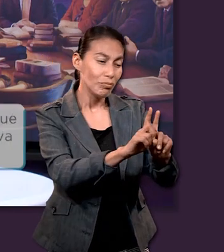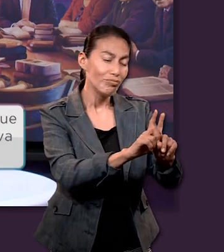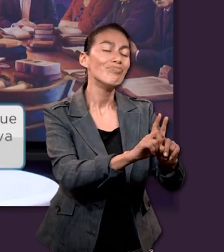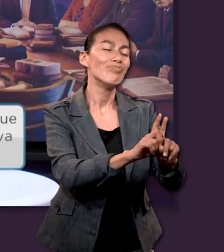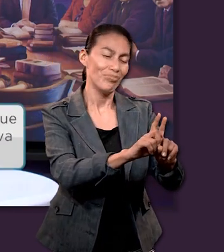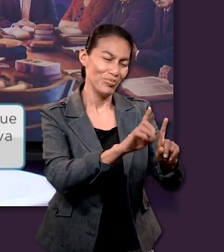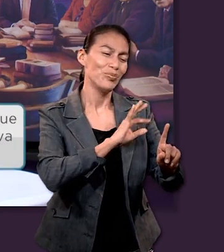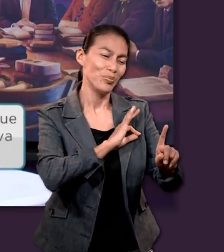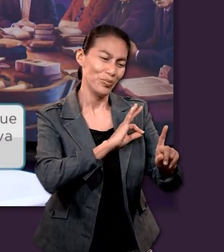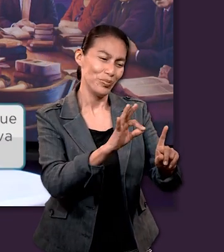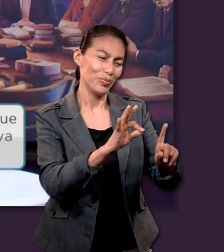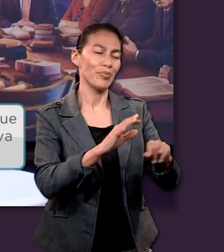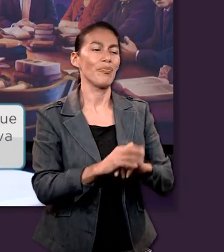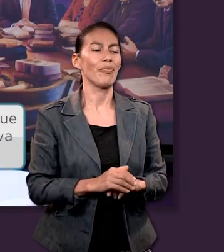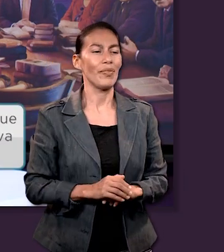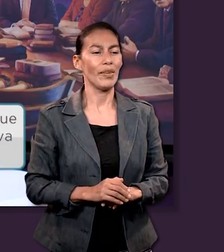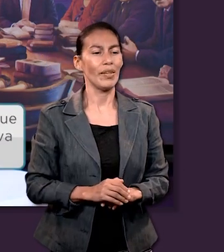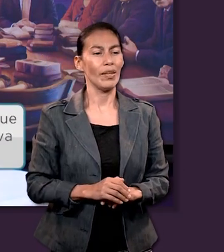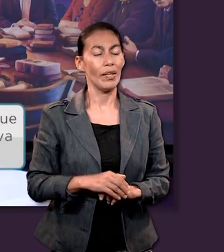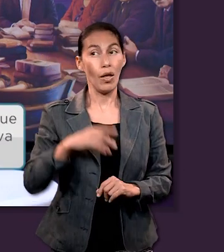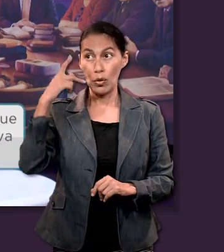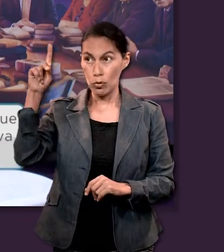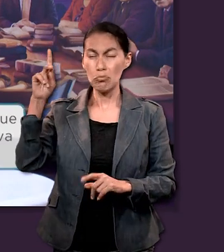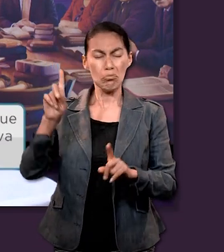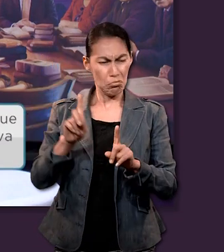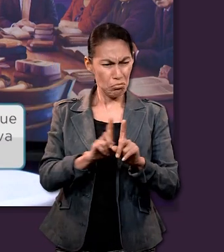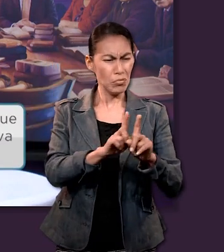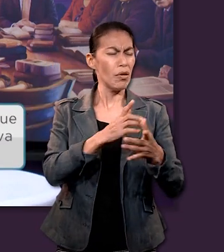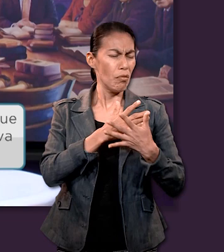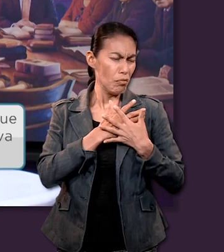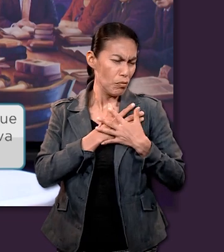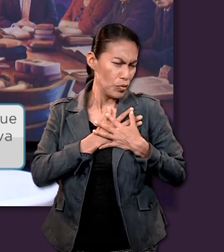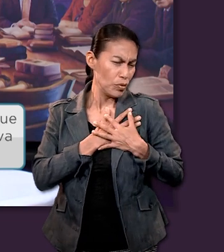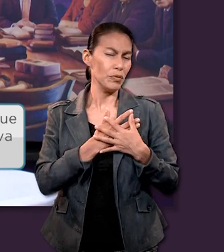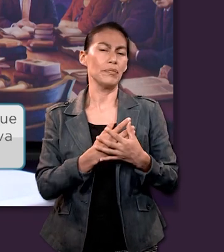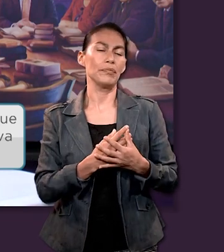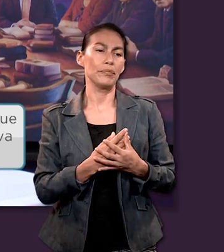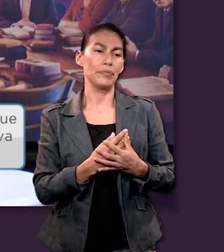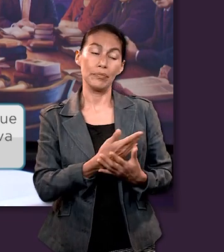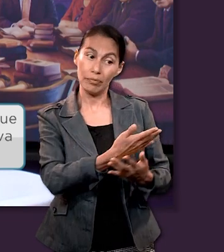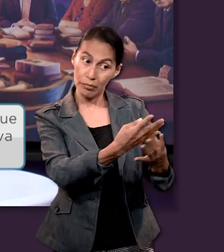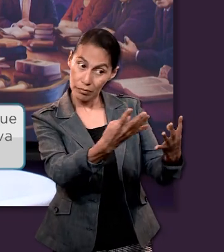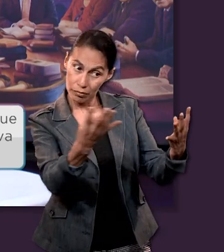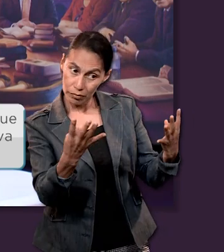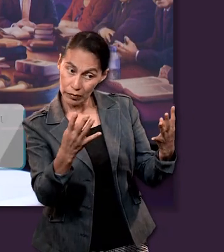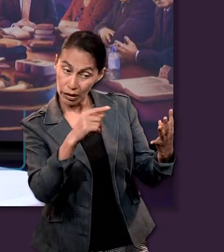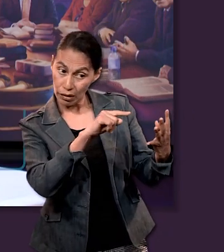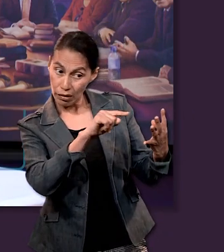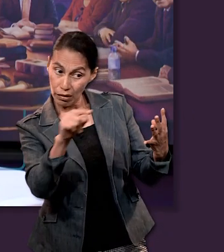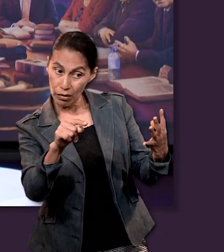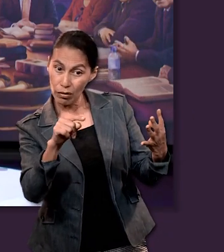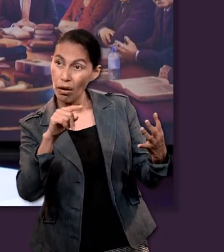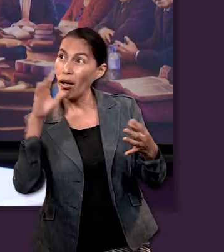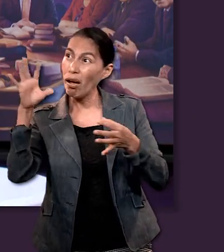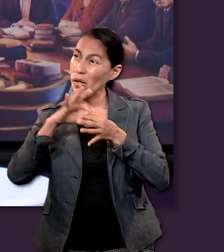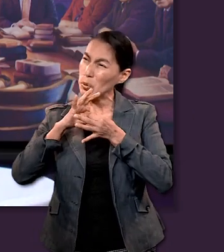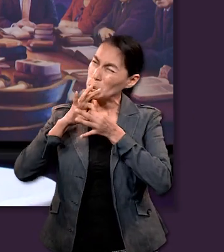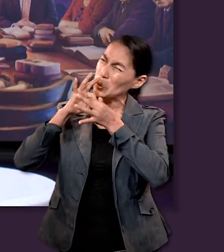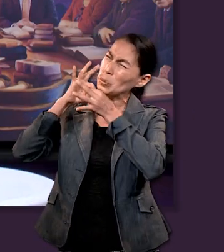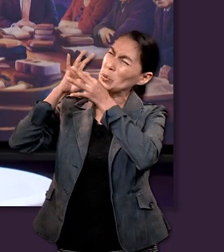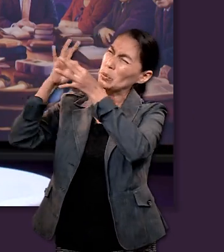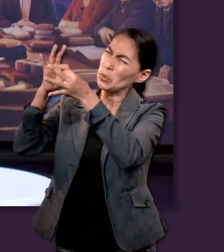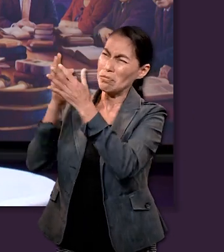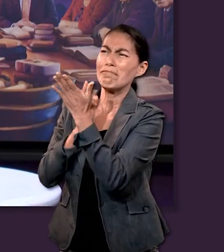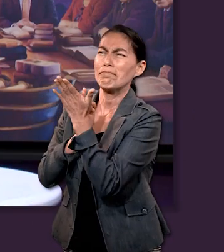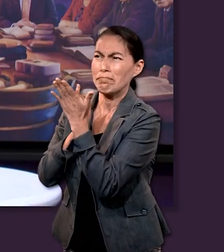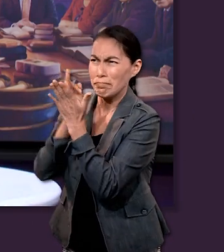medida en que ellos se tomen de la mano de ese Dios en la medida que por la fe se aferren a él entonces él les dará esa